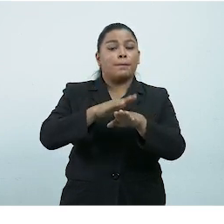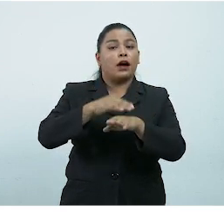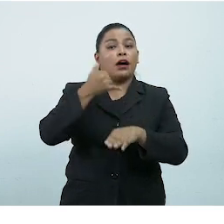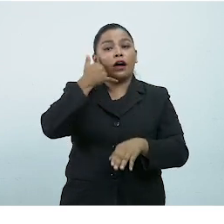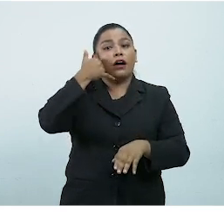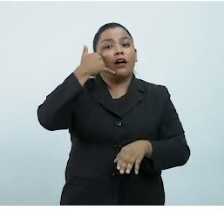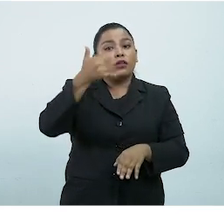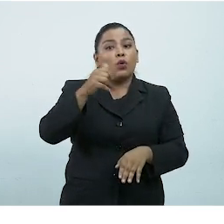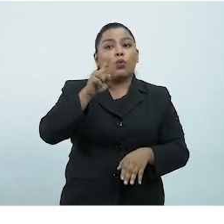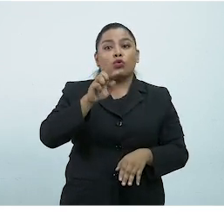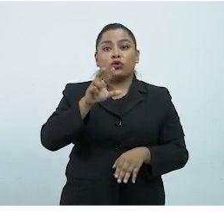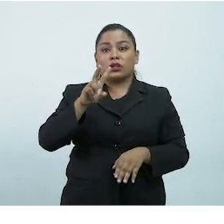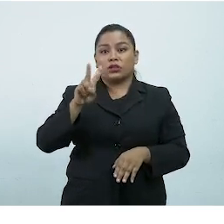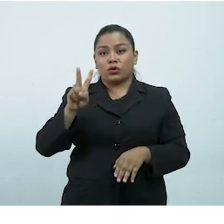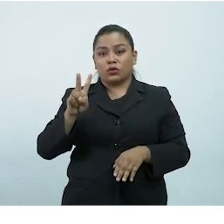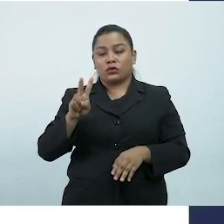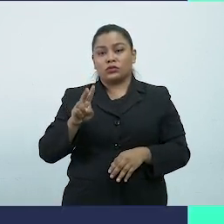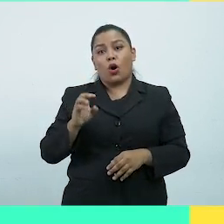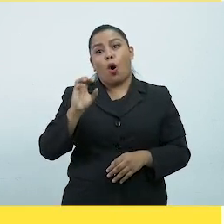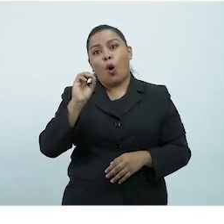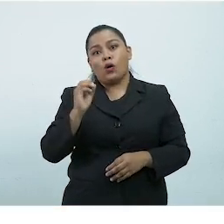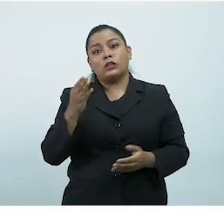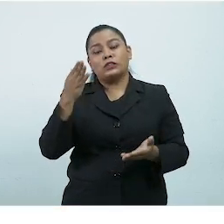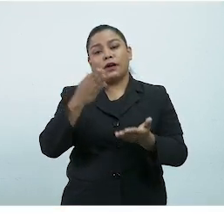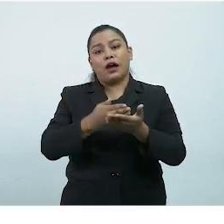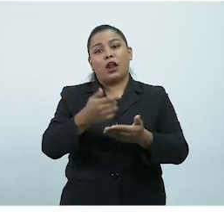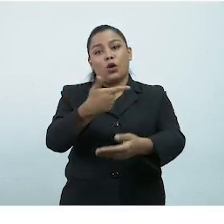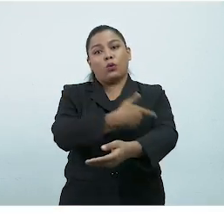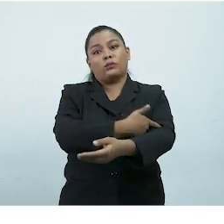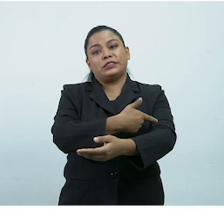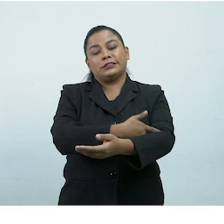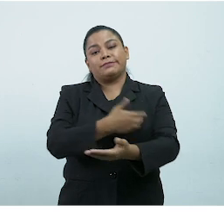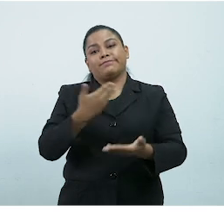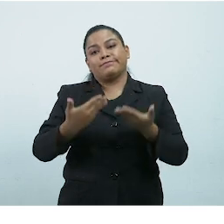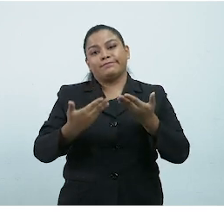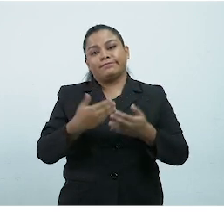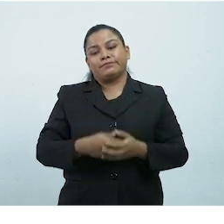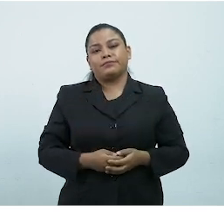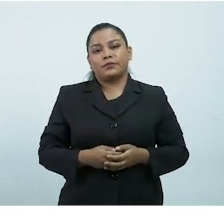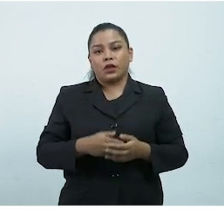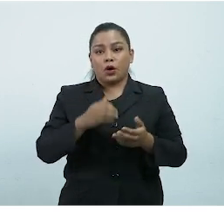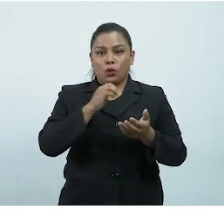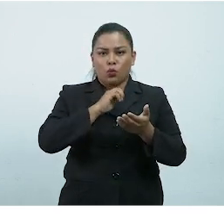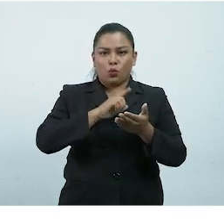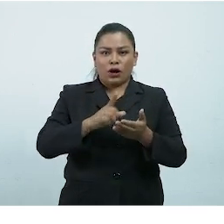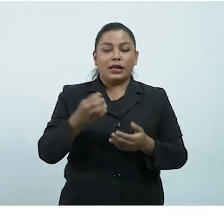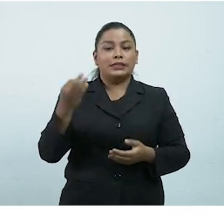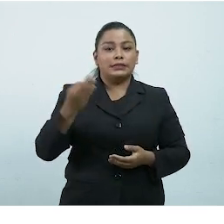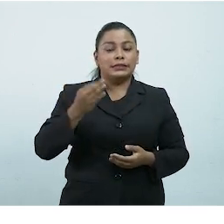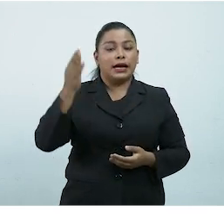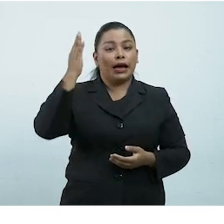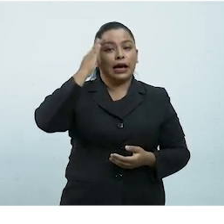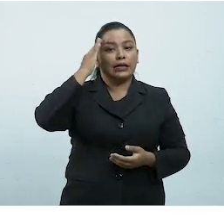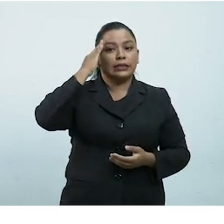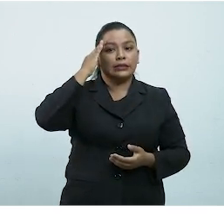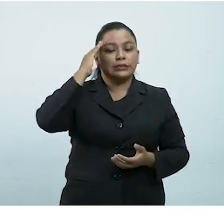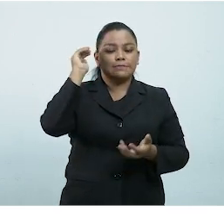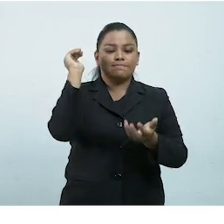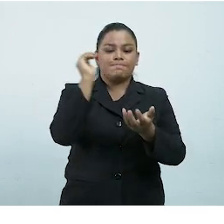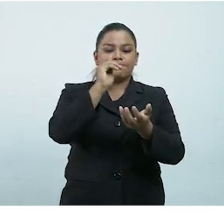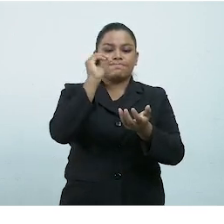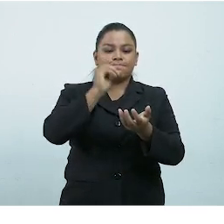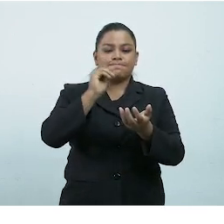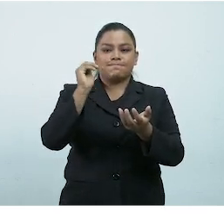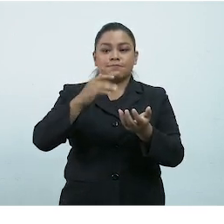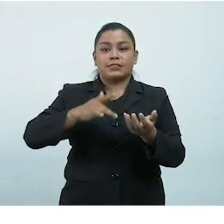o comunicarse al establecimiento de salud más cercano La institución educativa debe realizar un programa de sensibilización